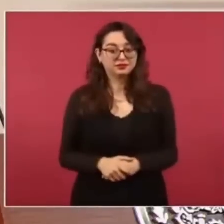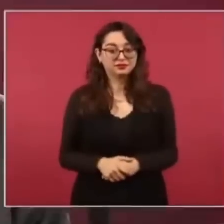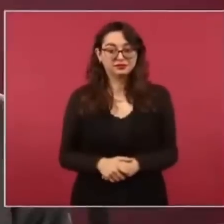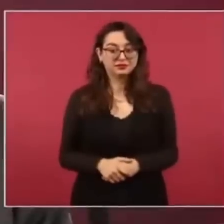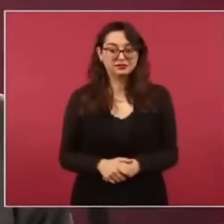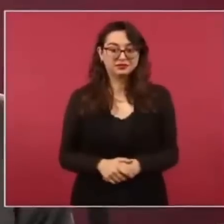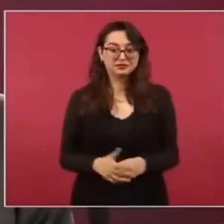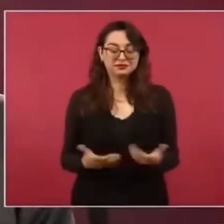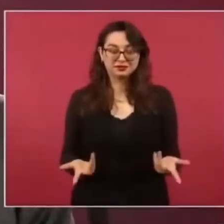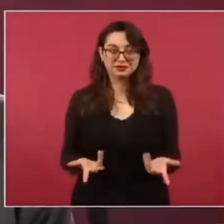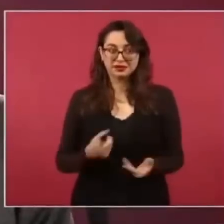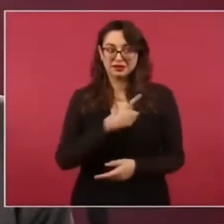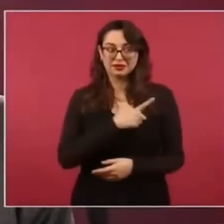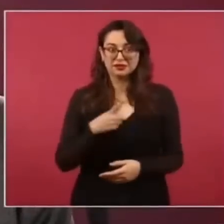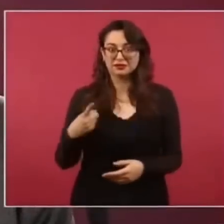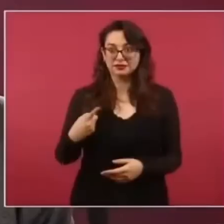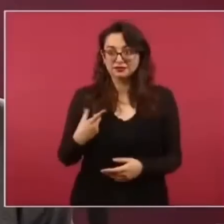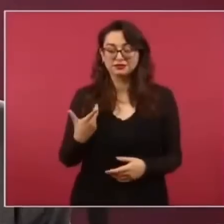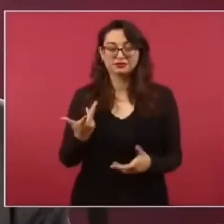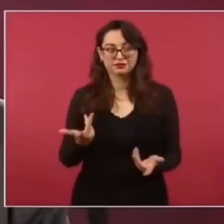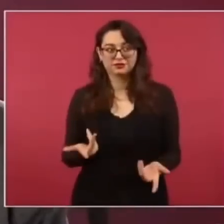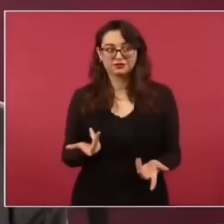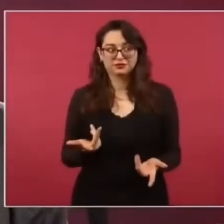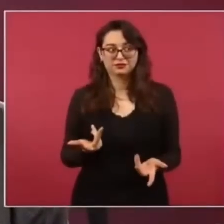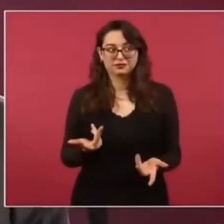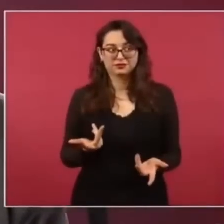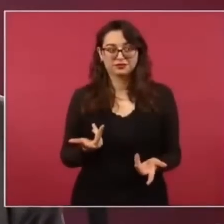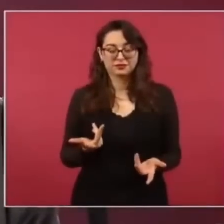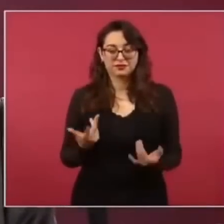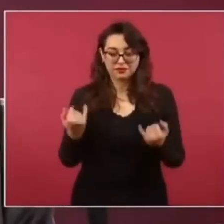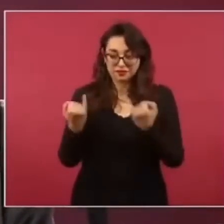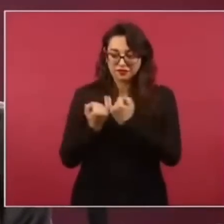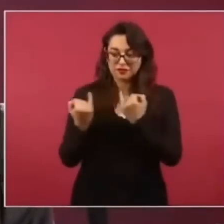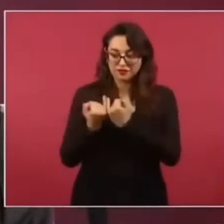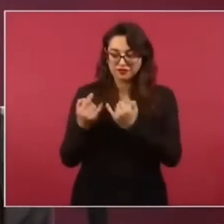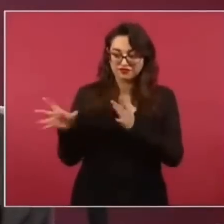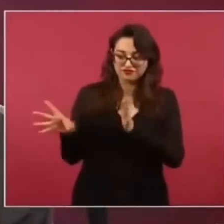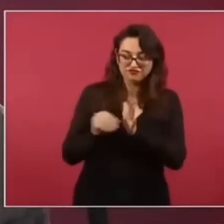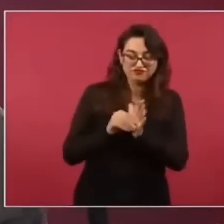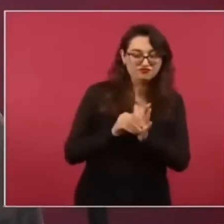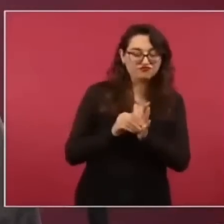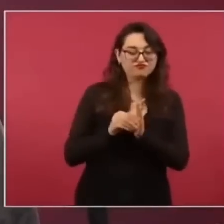y administrar